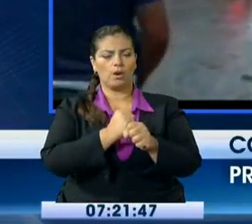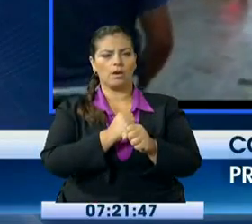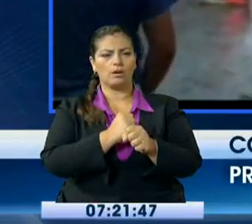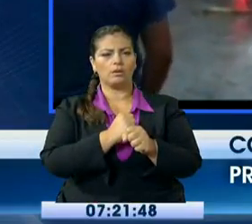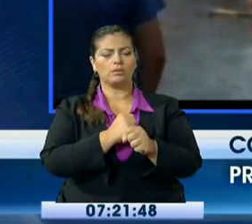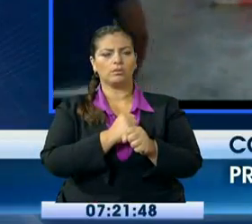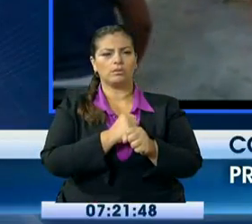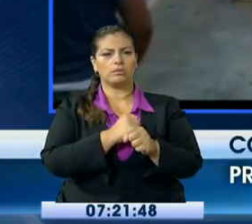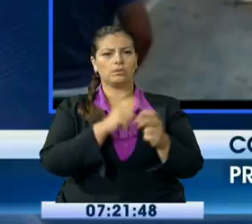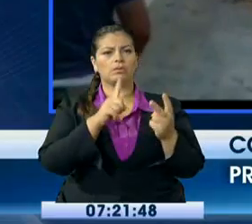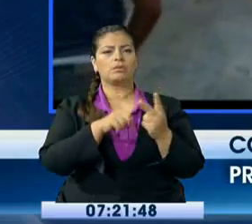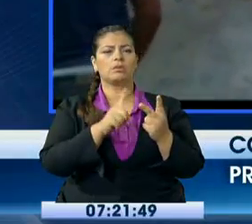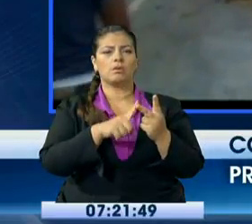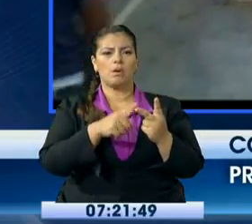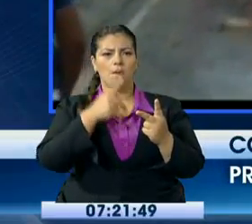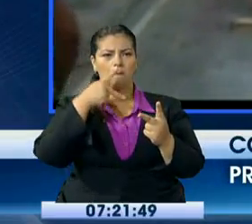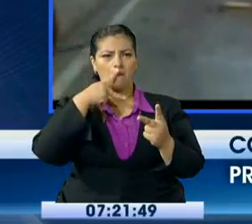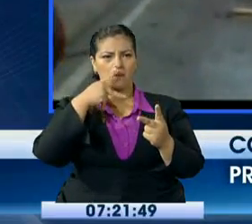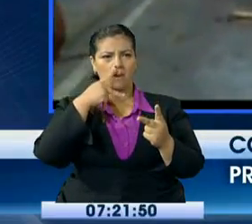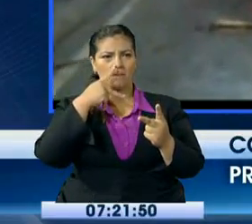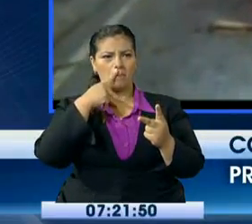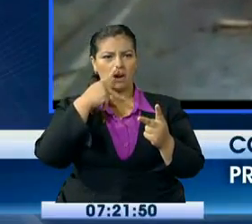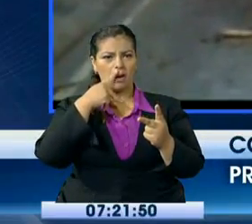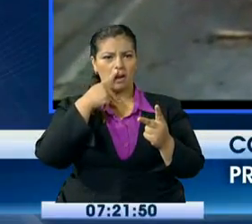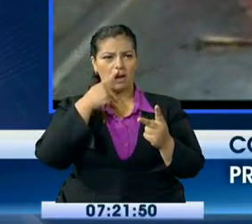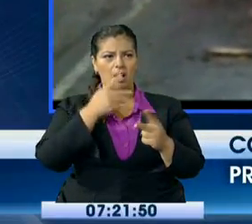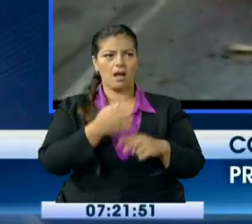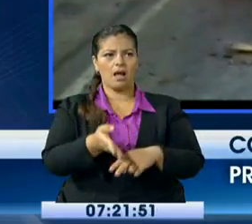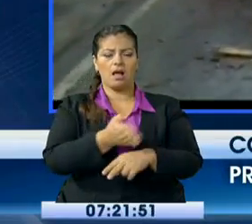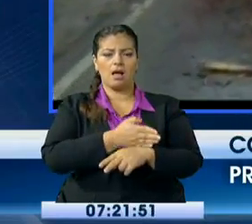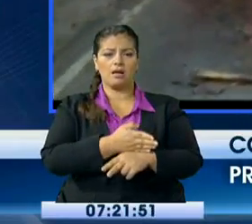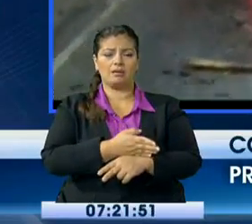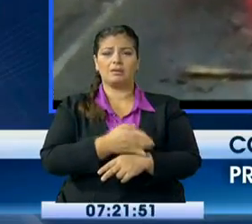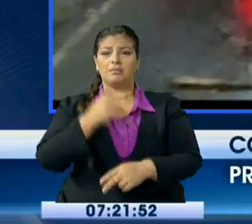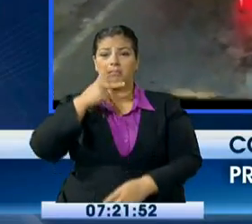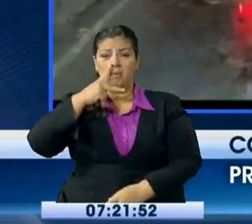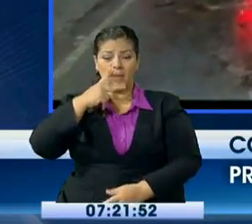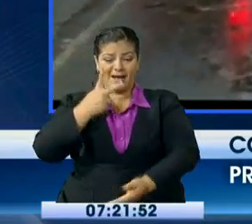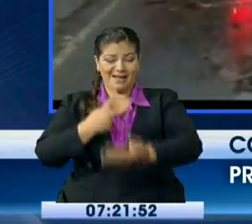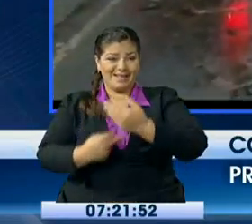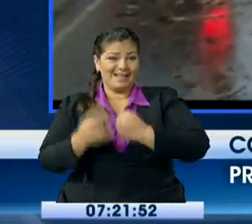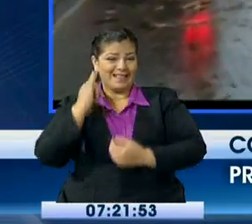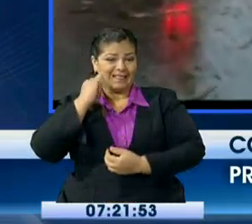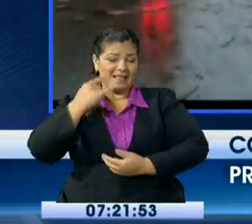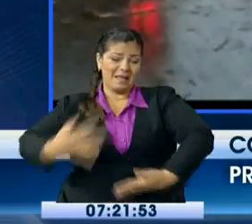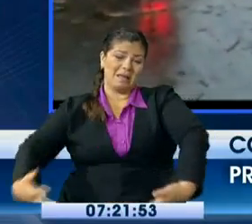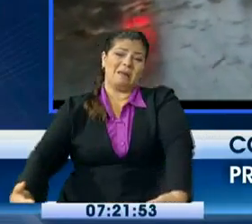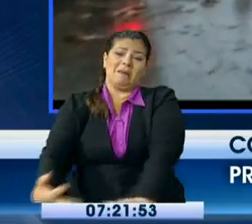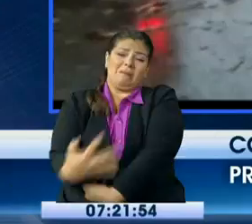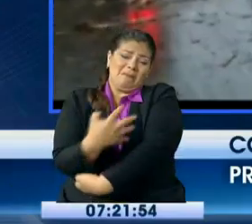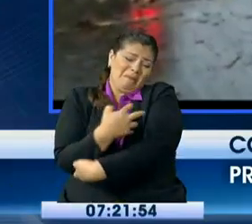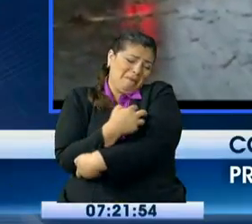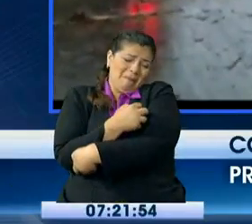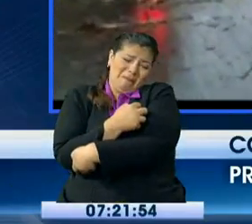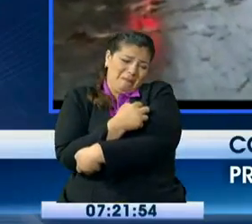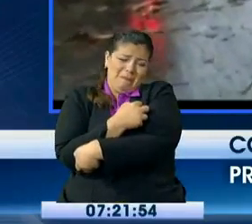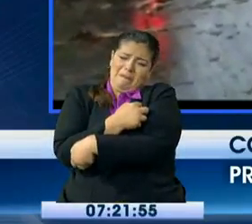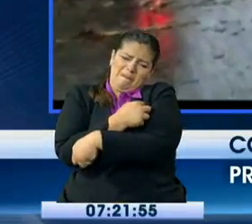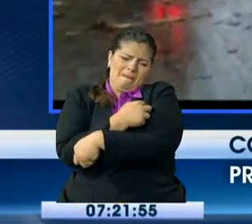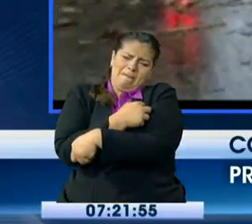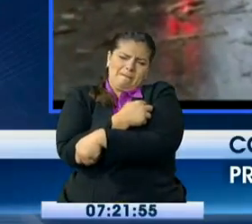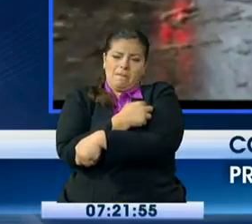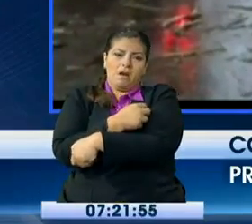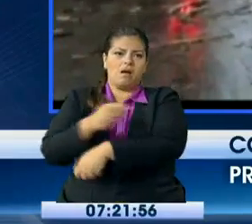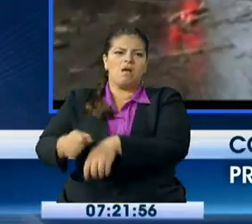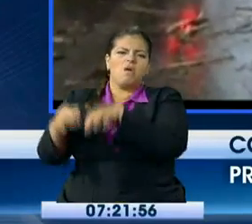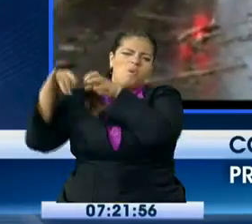padre la tenía entre sus brazos y la presión del agua hizo que la soltara. La niña fue encontrada unos metros más abajo y